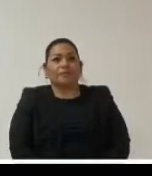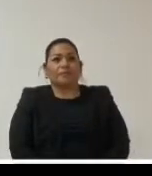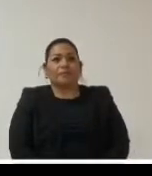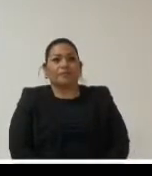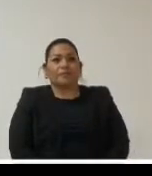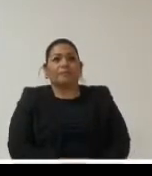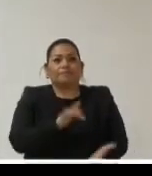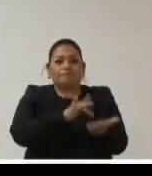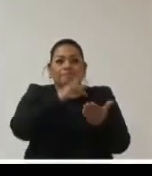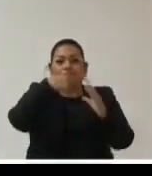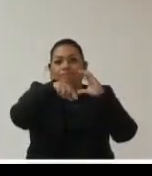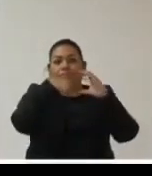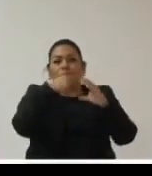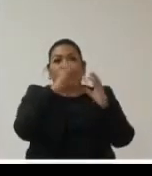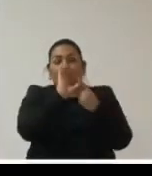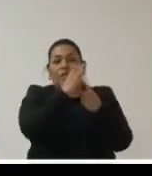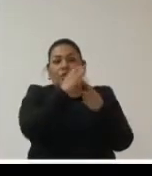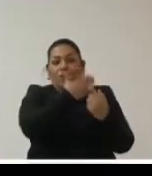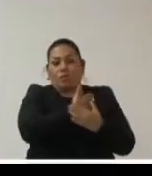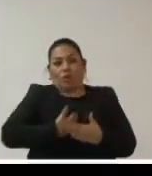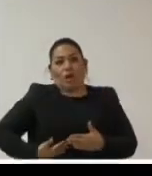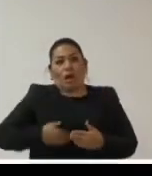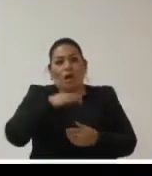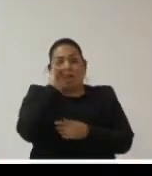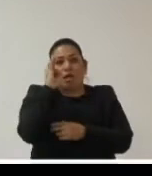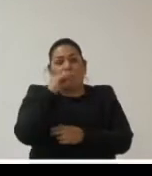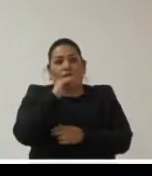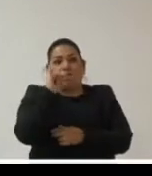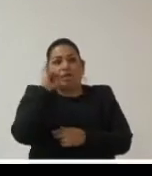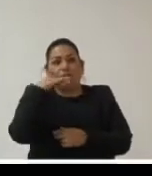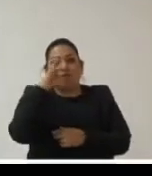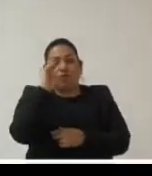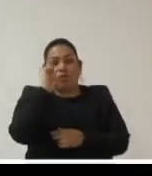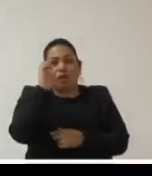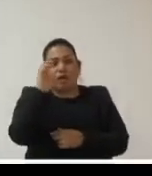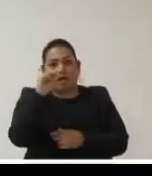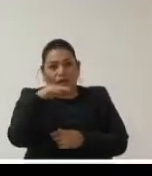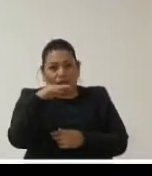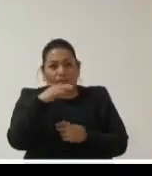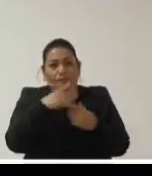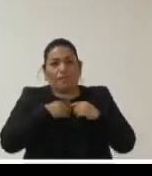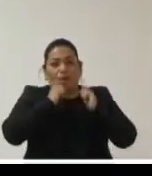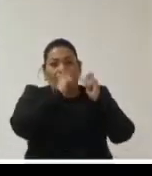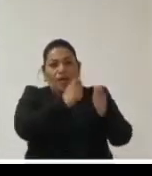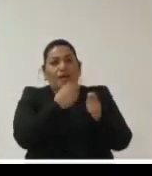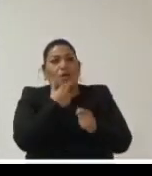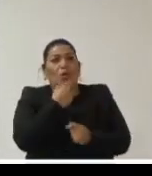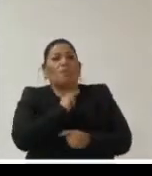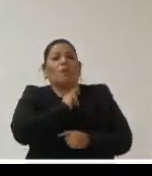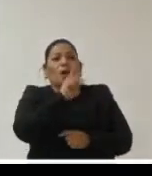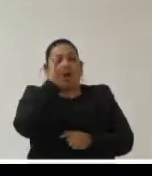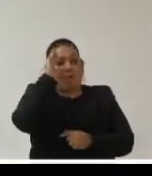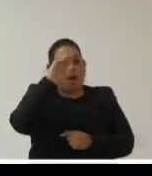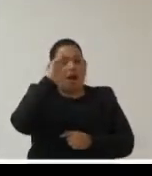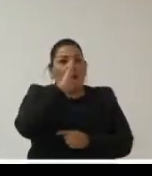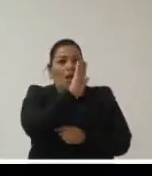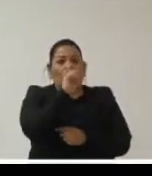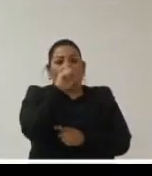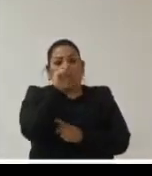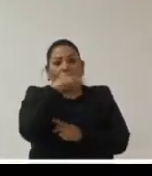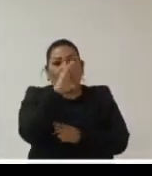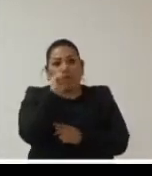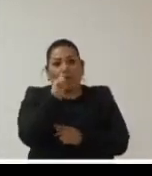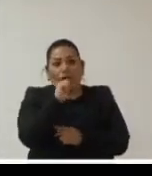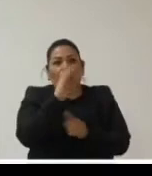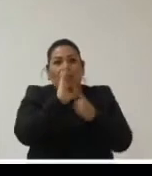agradecemos el mensaje de la comisionada presidenta del INFOEM finalmente me permito ceder el uso de la voz a la maestra Blanca Lilia Ibarra Cadena